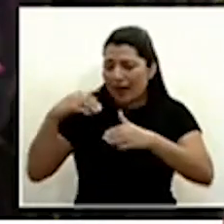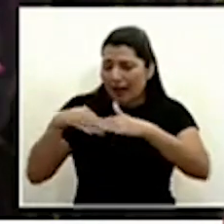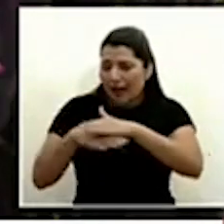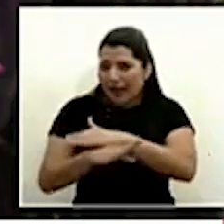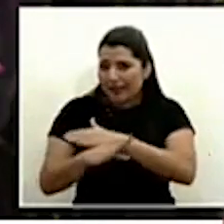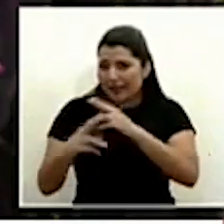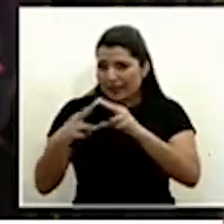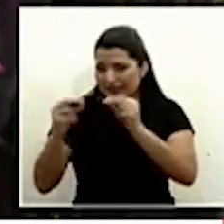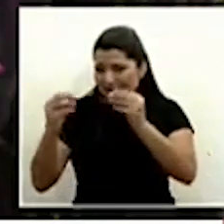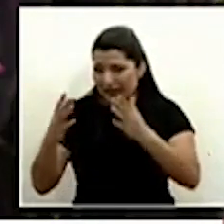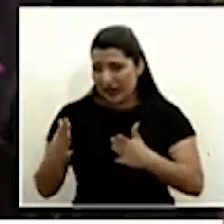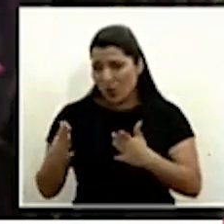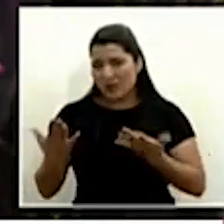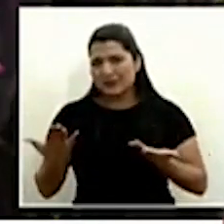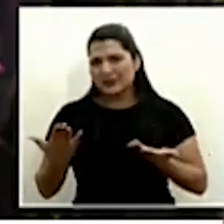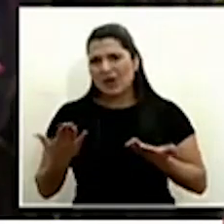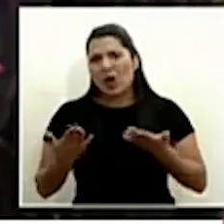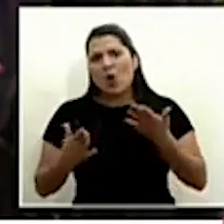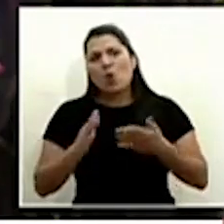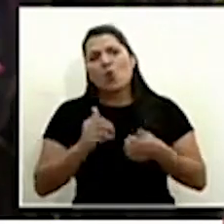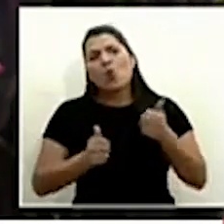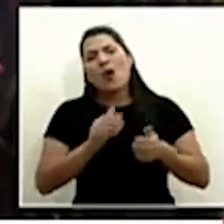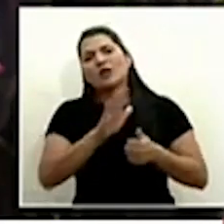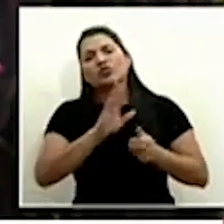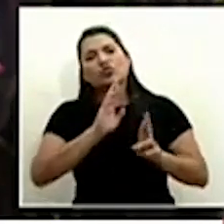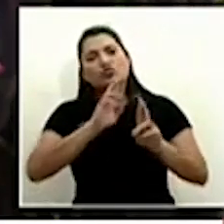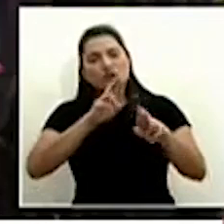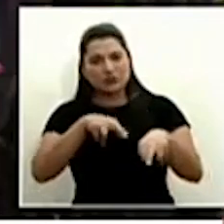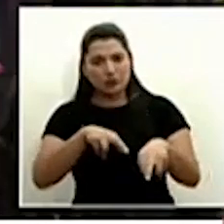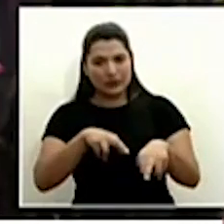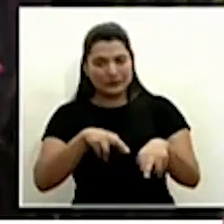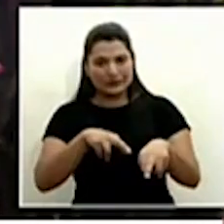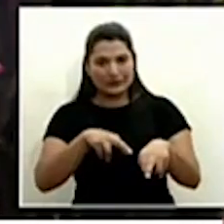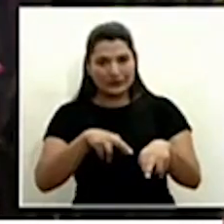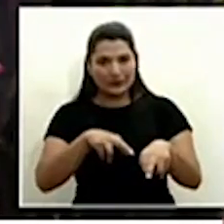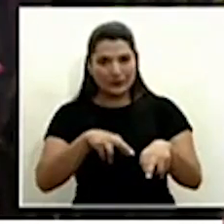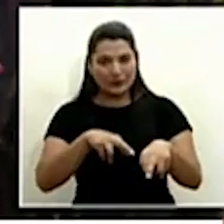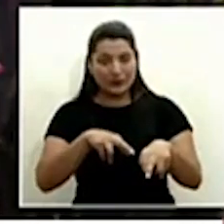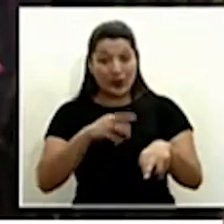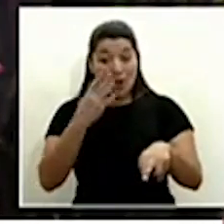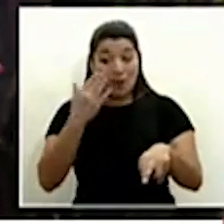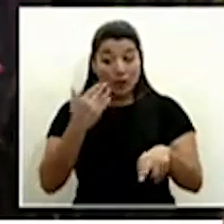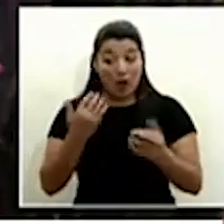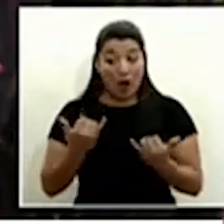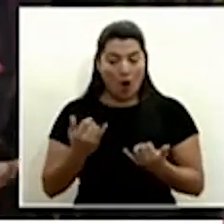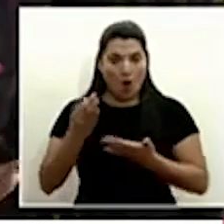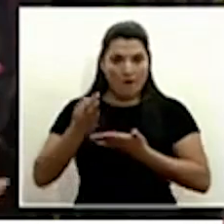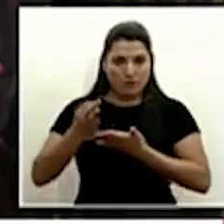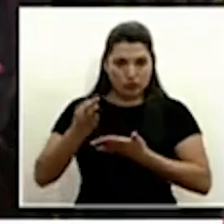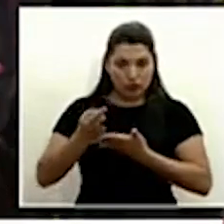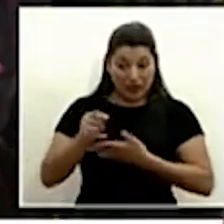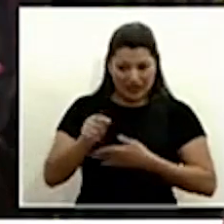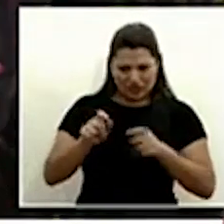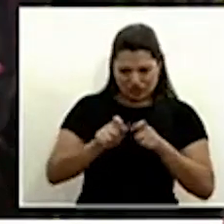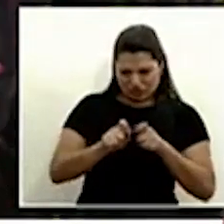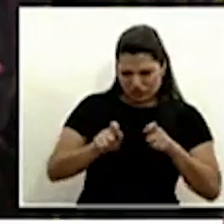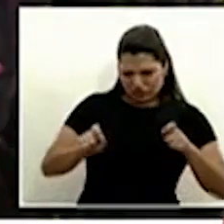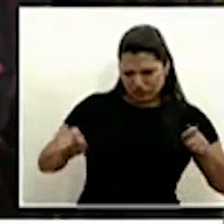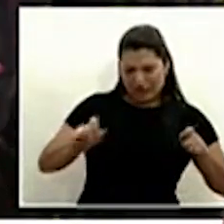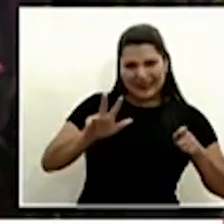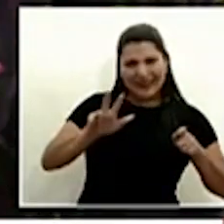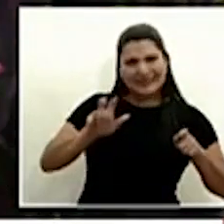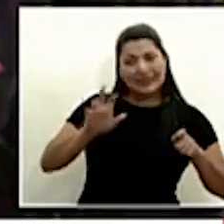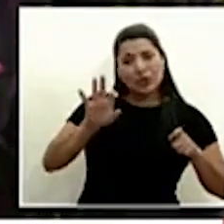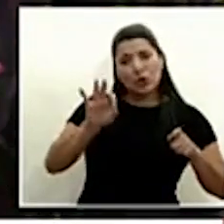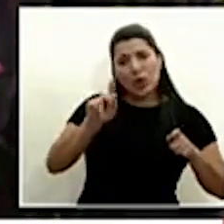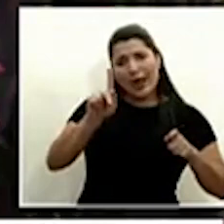país en ese sentido desde la perspectiva de seguridad habida cuenta de que la zona fronteriza de esos 309 kilómetros que usted